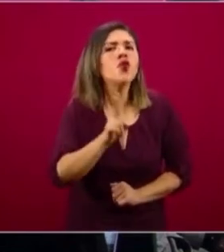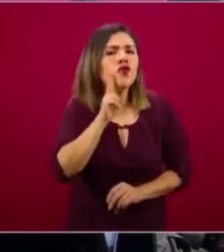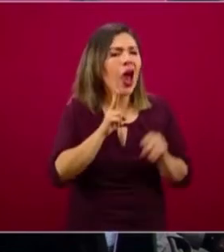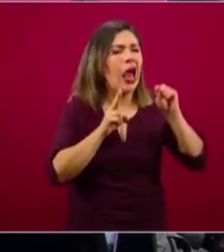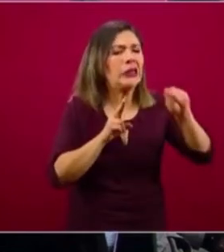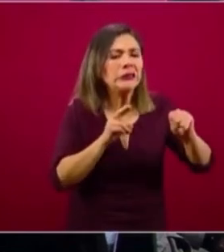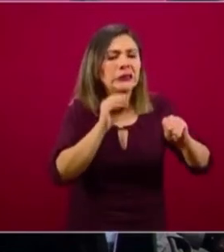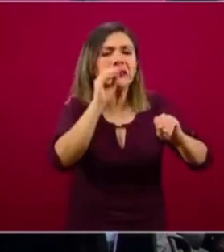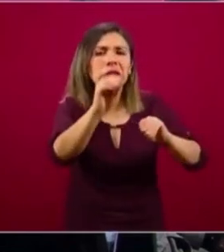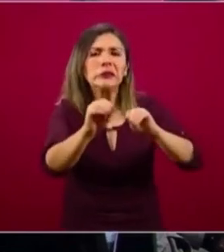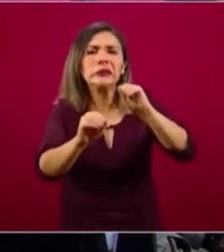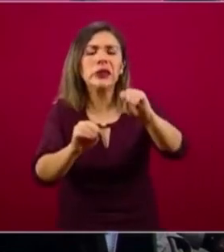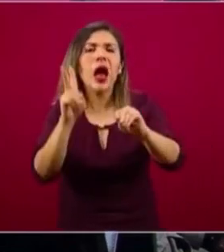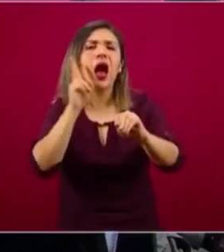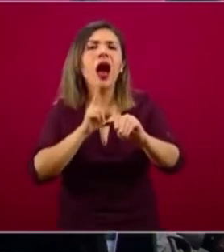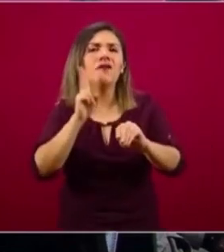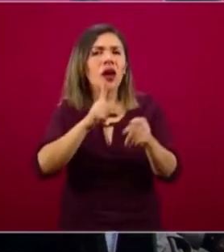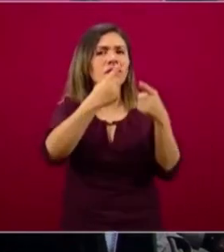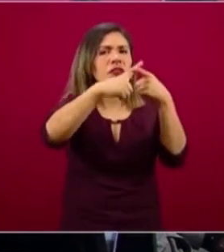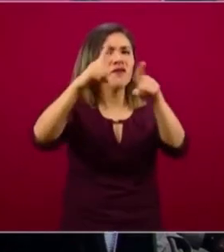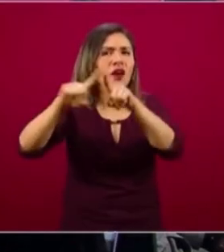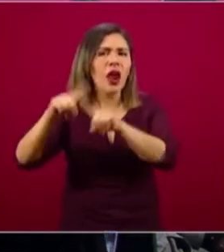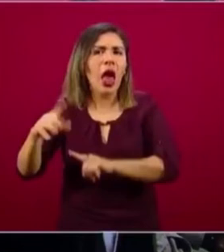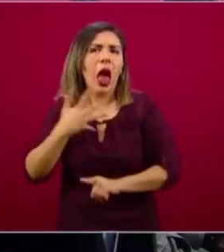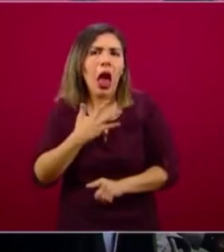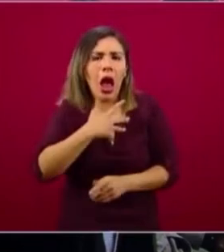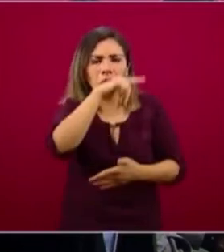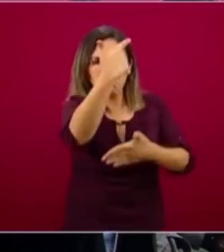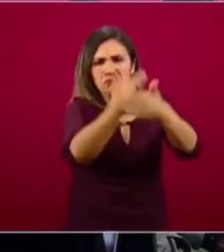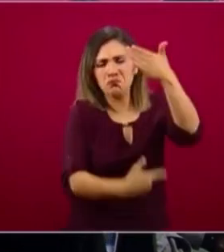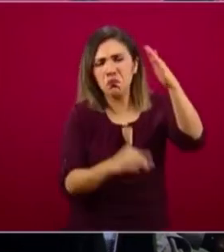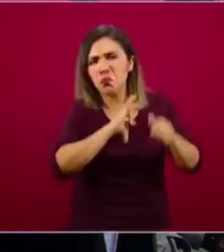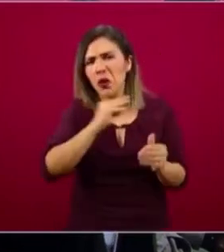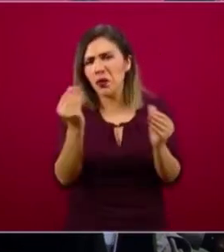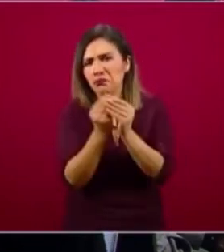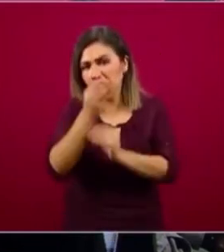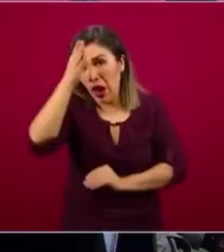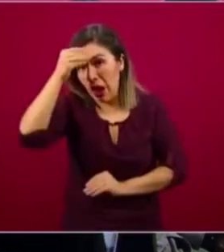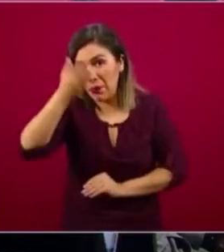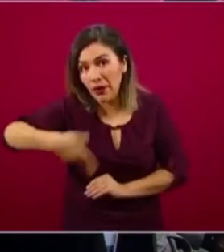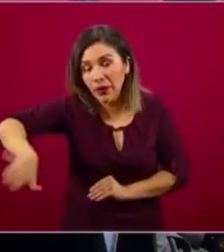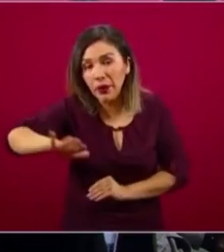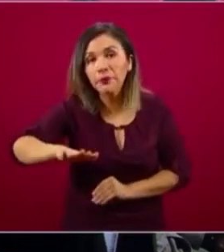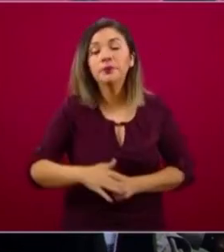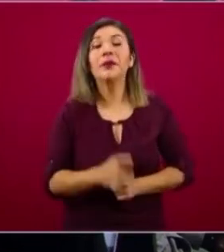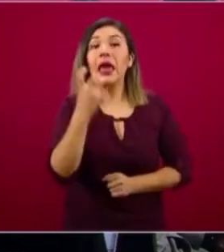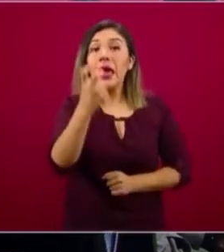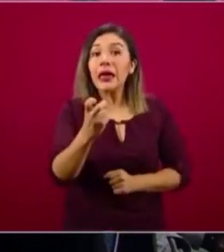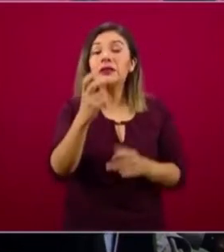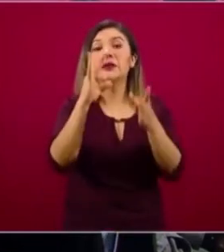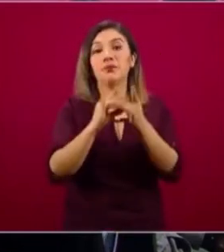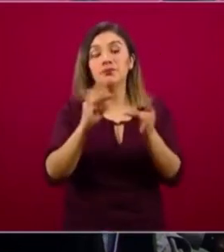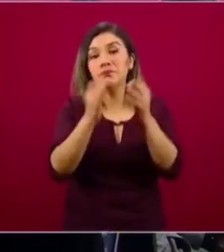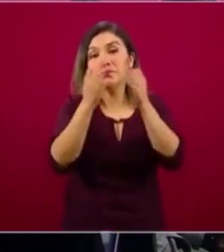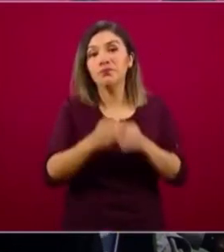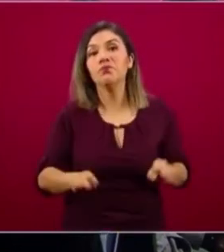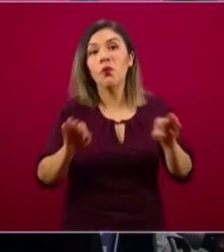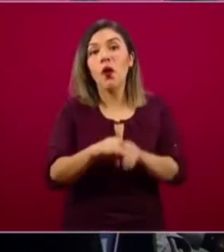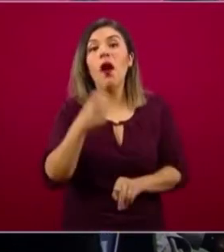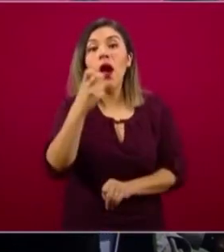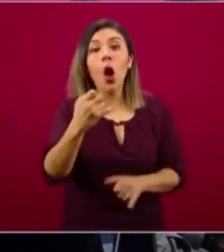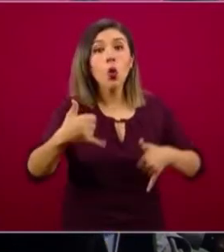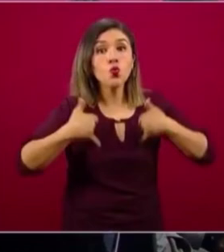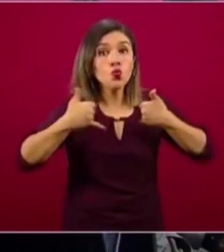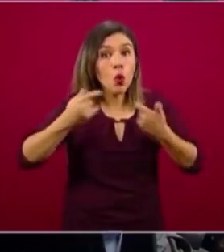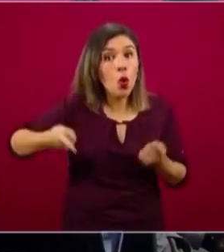estas diferentes ofertas de capacitación. Aquí es importante señalar que los jóvenes